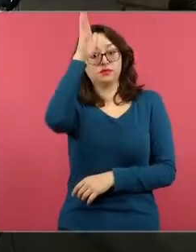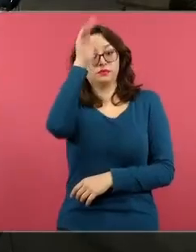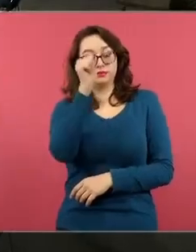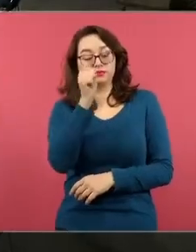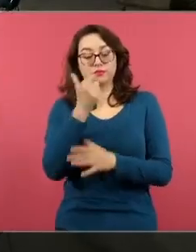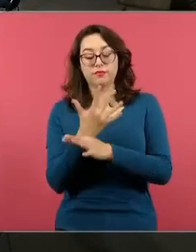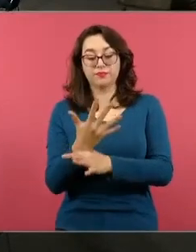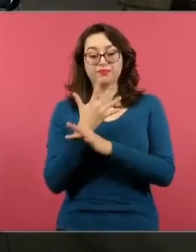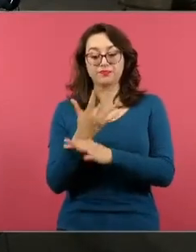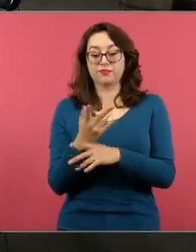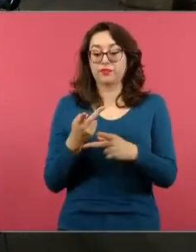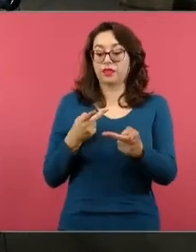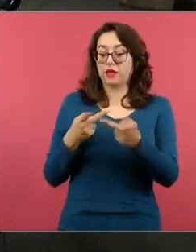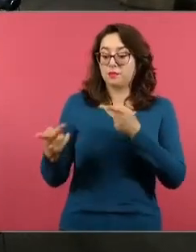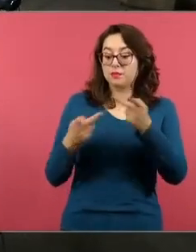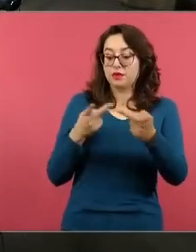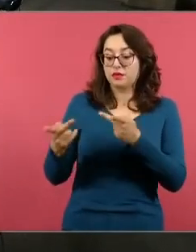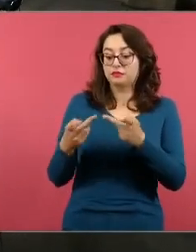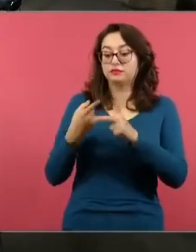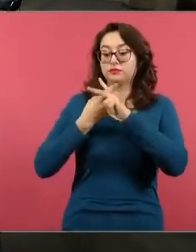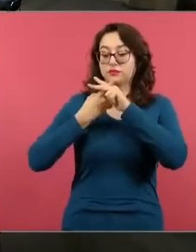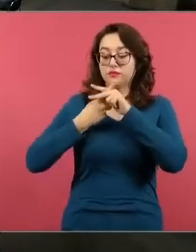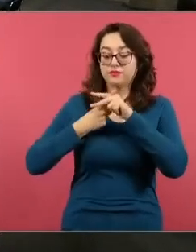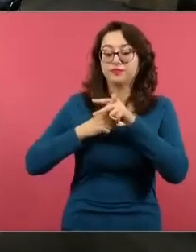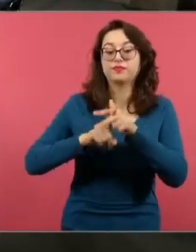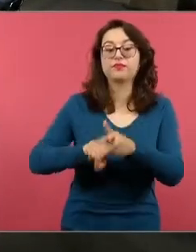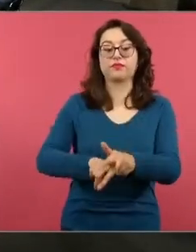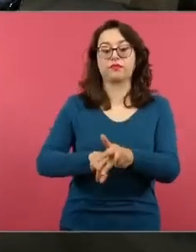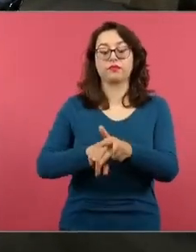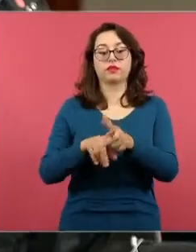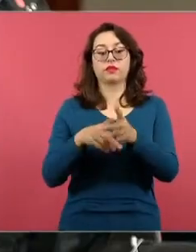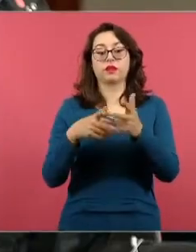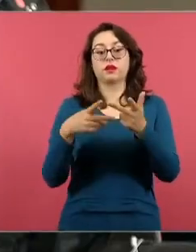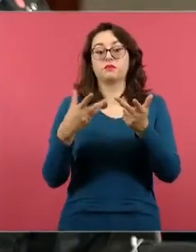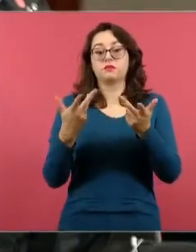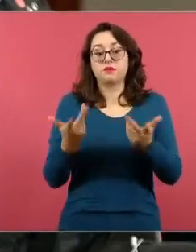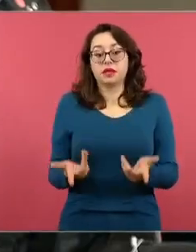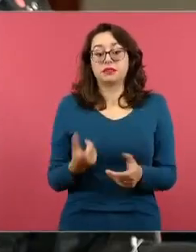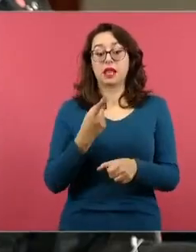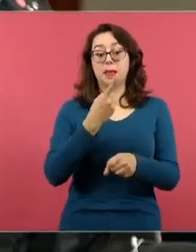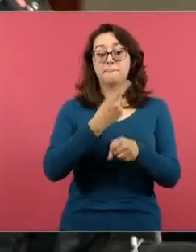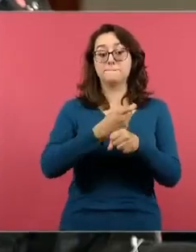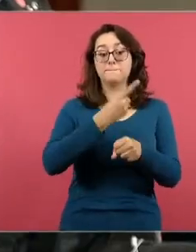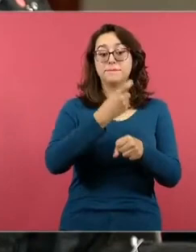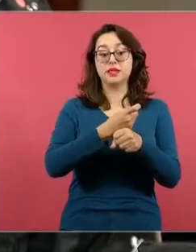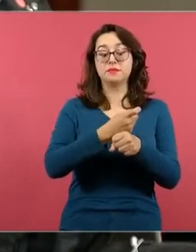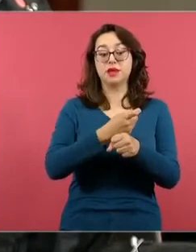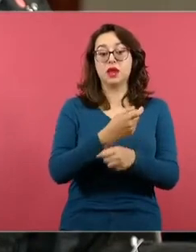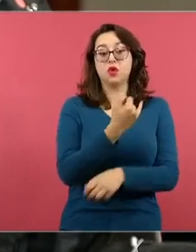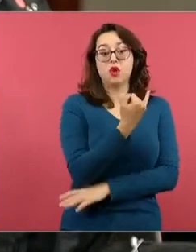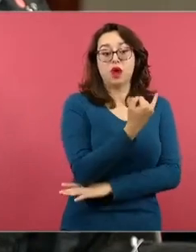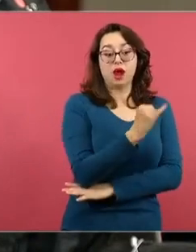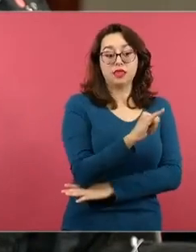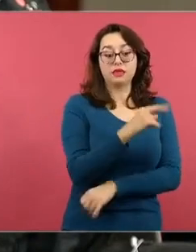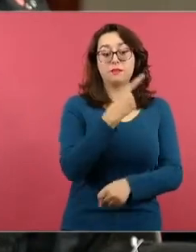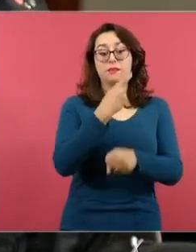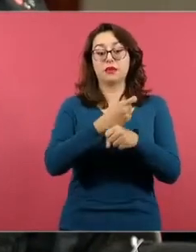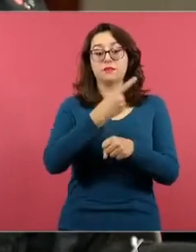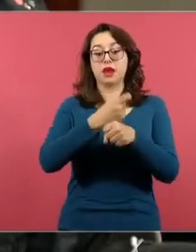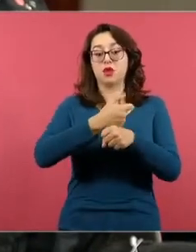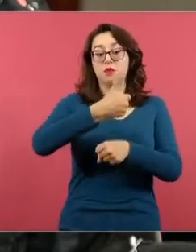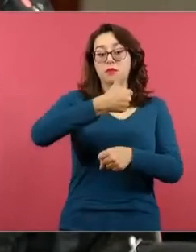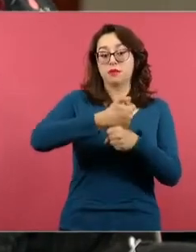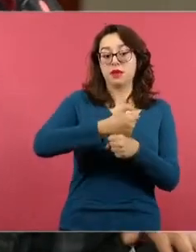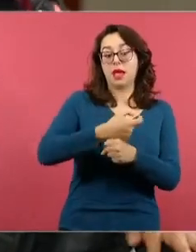el plan de estudios iniciará con la generación de estudiantes que le corresponde cursar el primer grado de preescolar el primer grado de